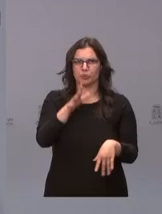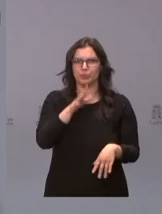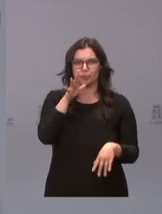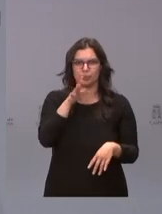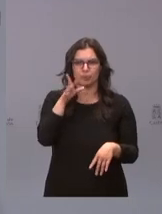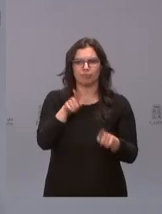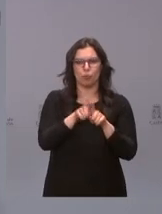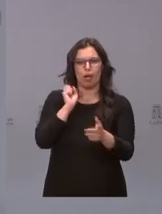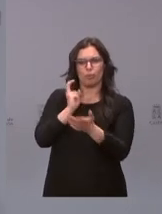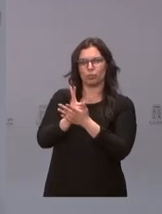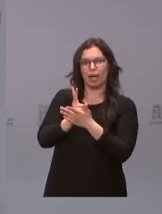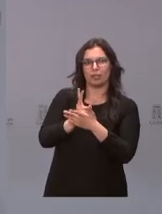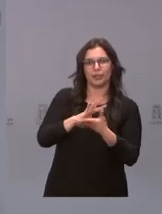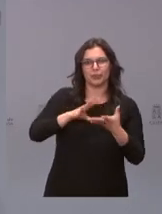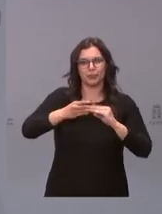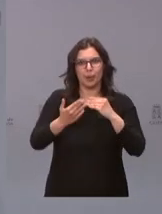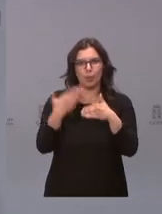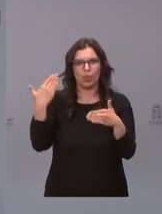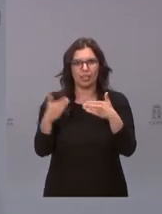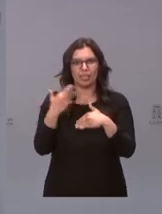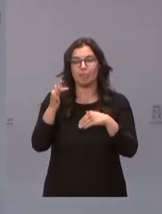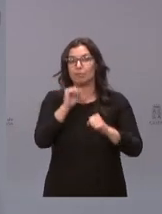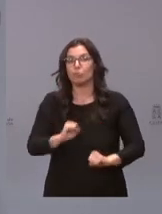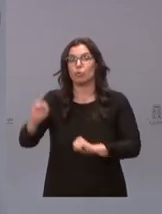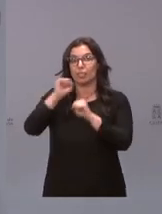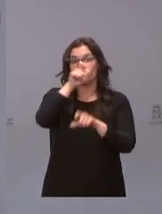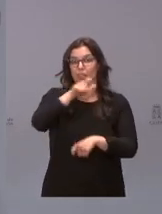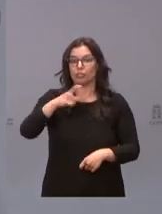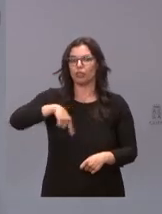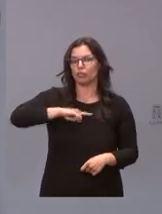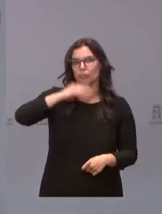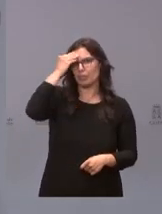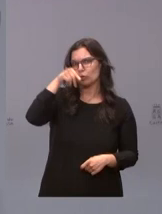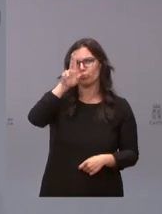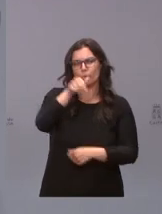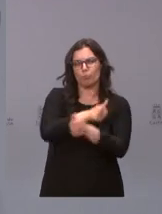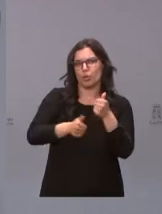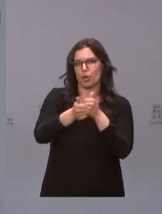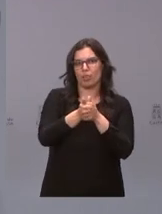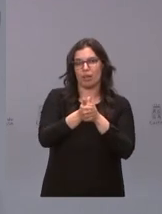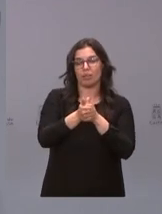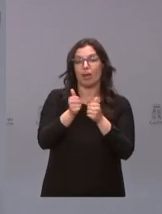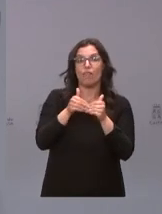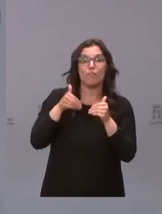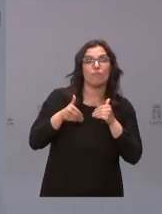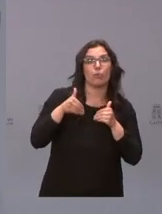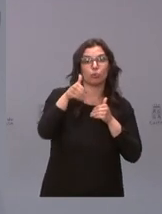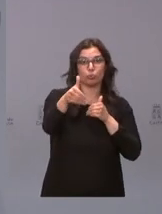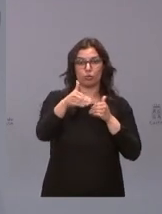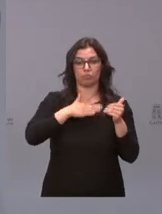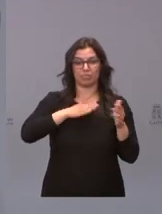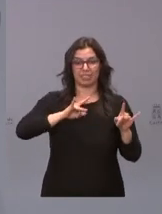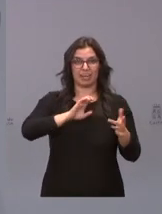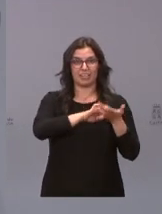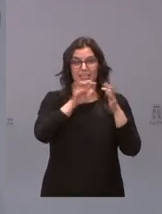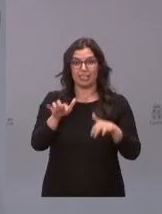la modernidad y la protección de las personas es algo que consideramos prioritario el futuro de Castilla y León